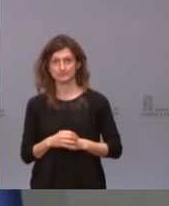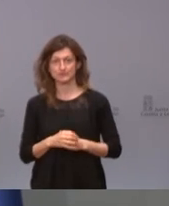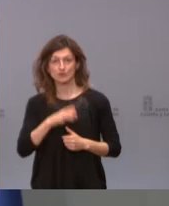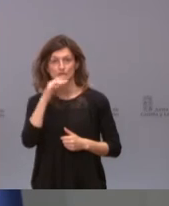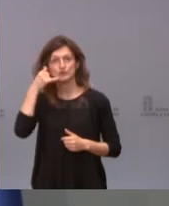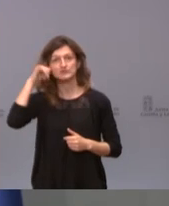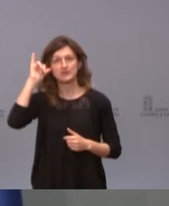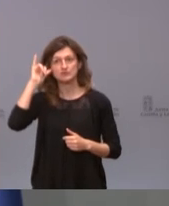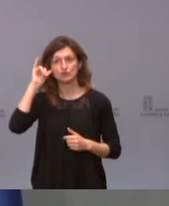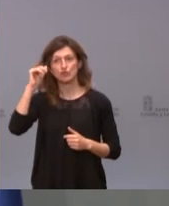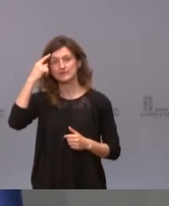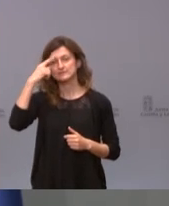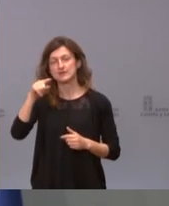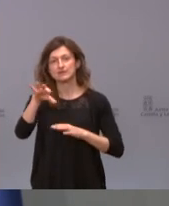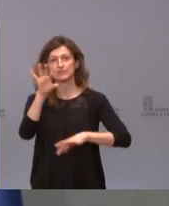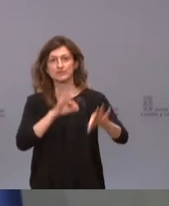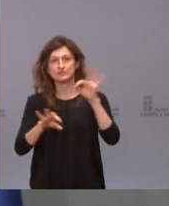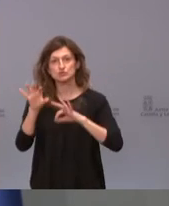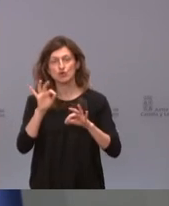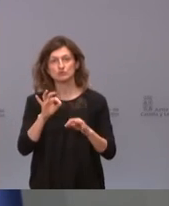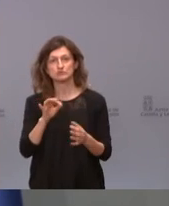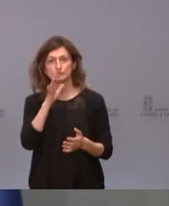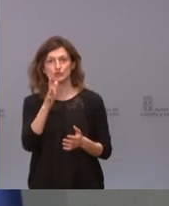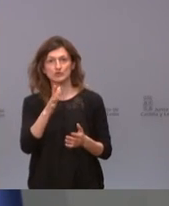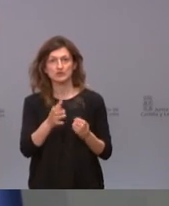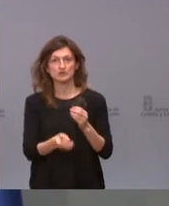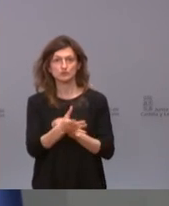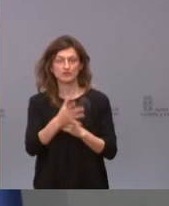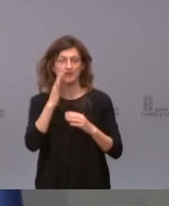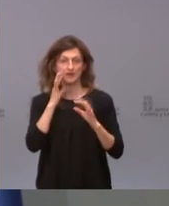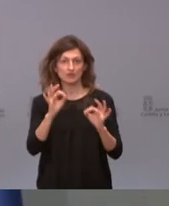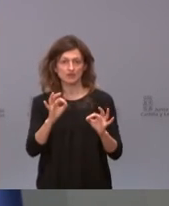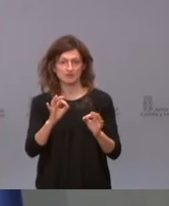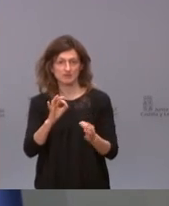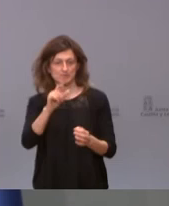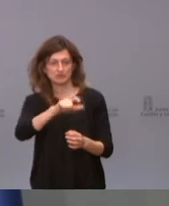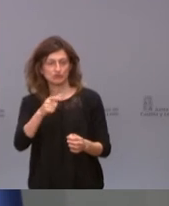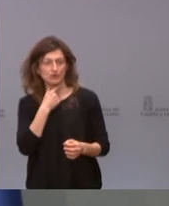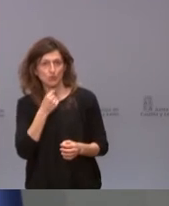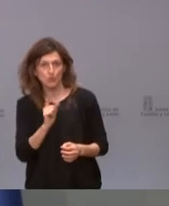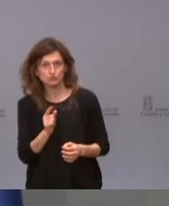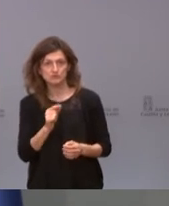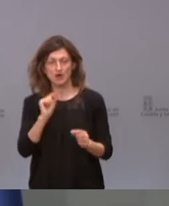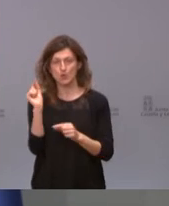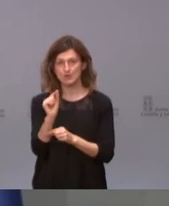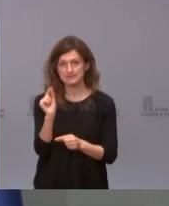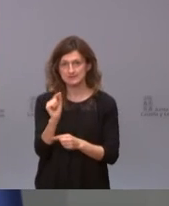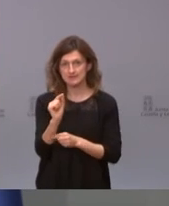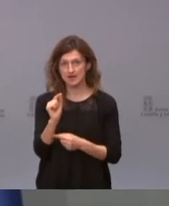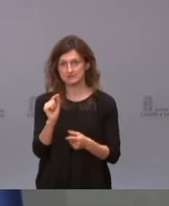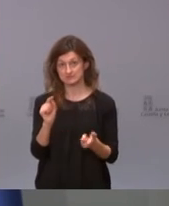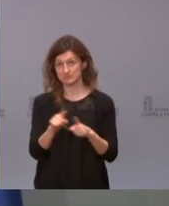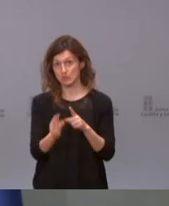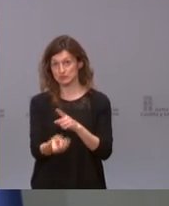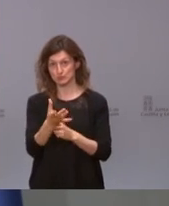riesgo de ser una decisión que generase una reacción impopular o críticas como ha